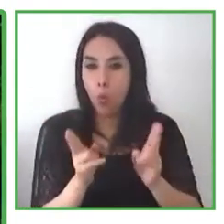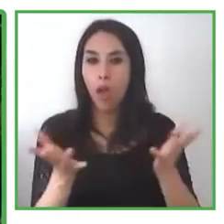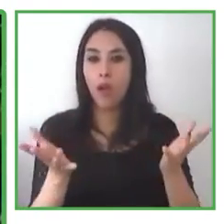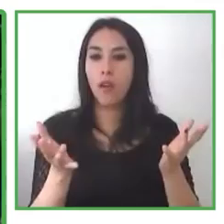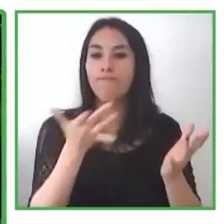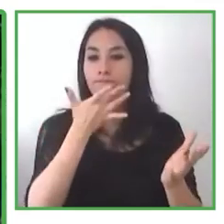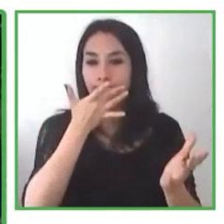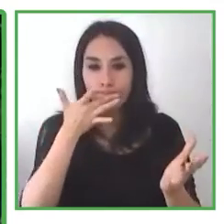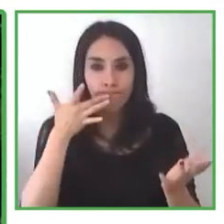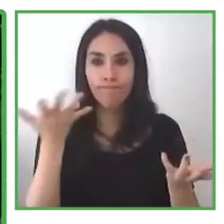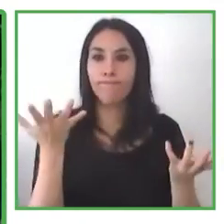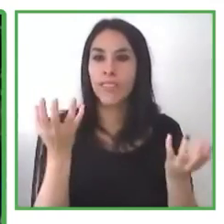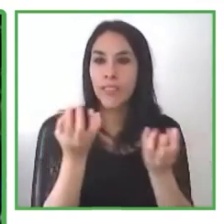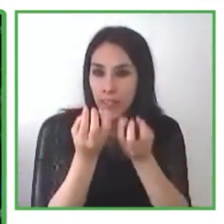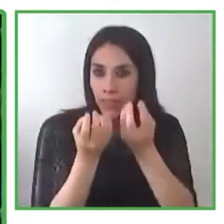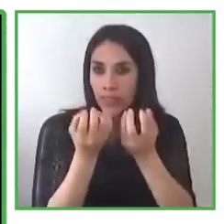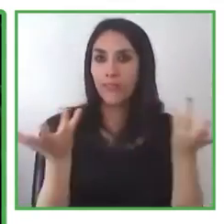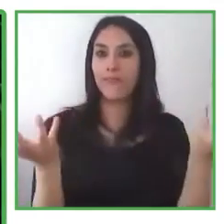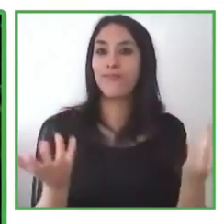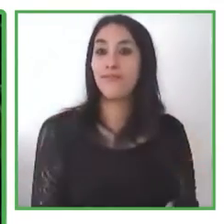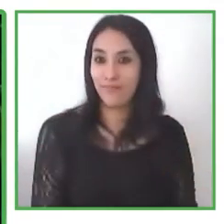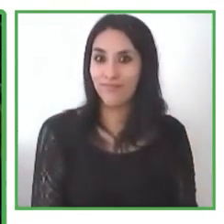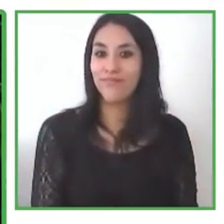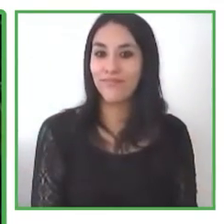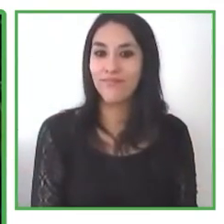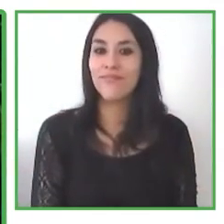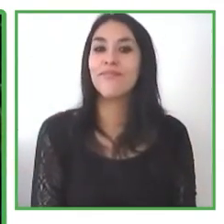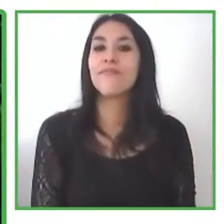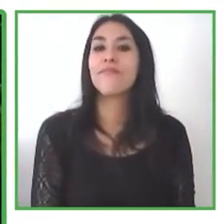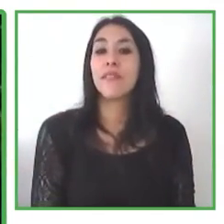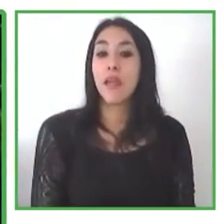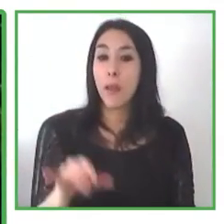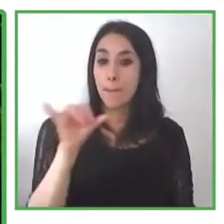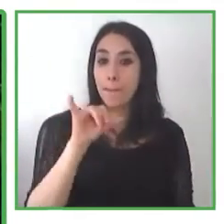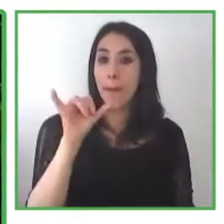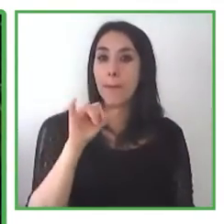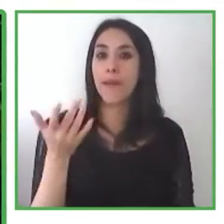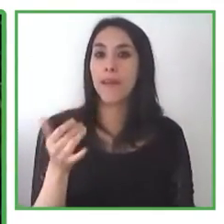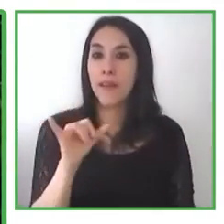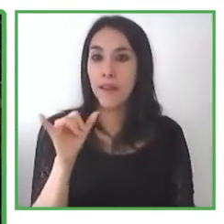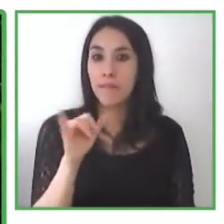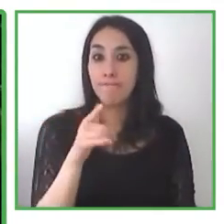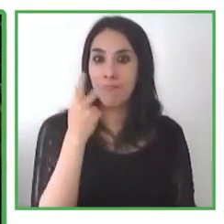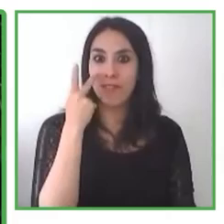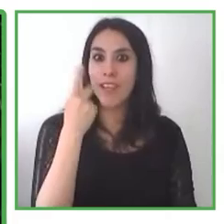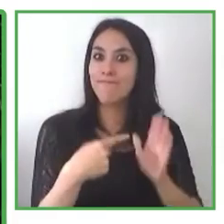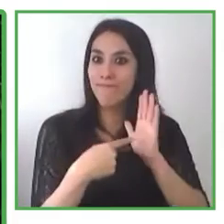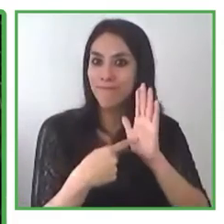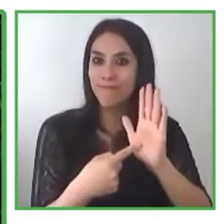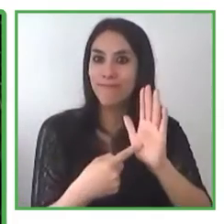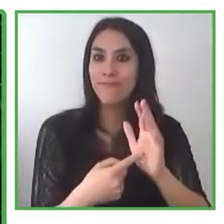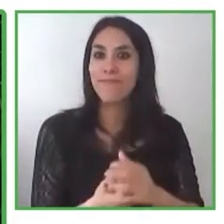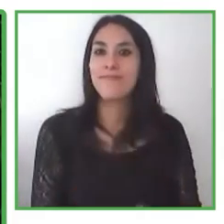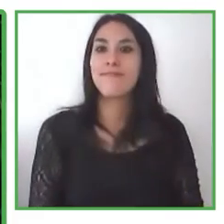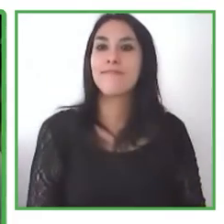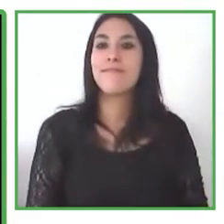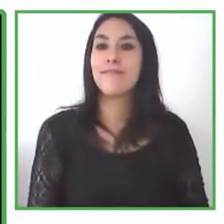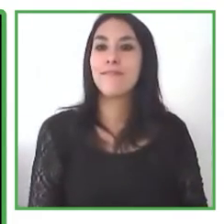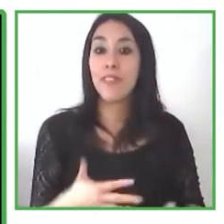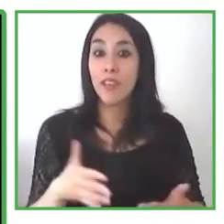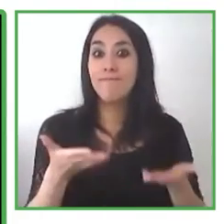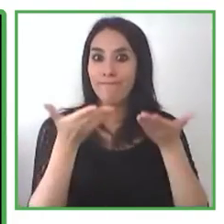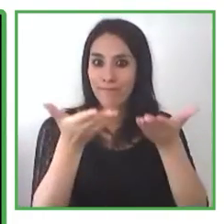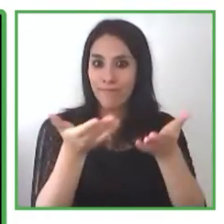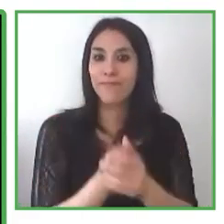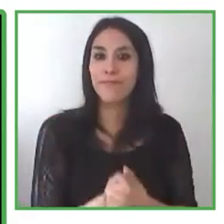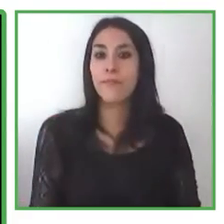y con gas natural. También entregamos asesoría de salud gratuita. Buenas